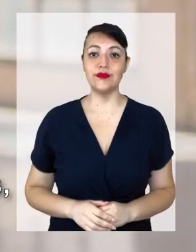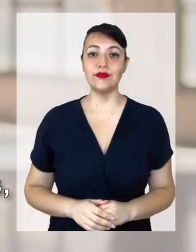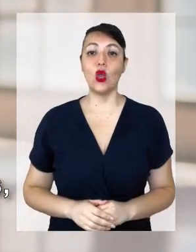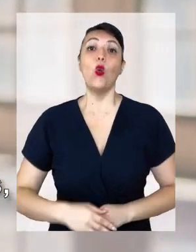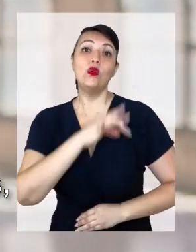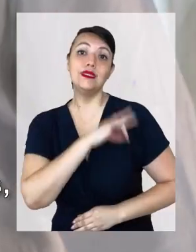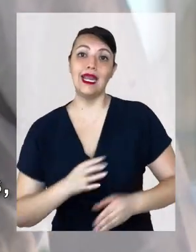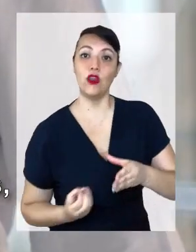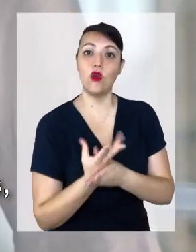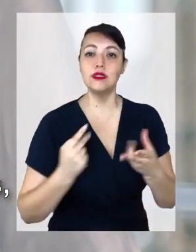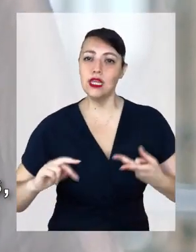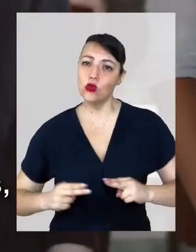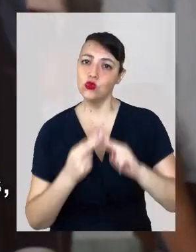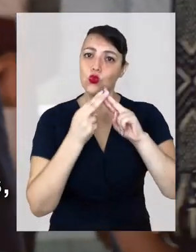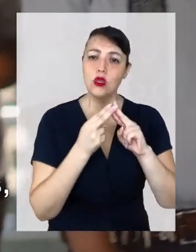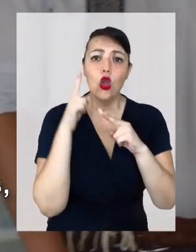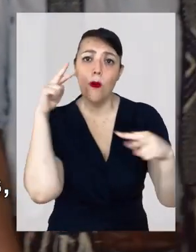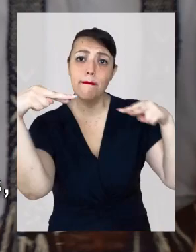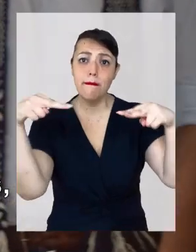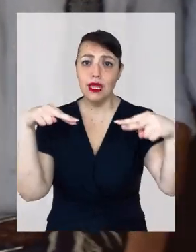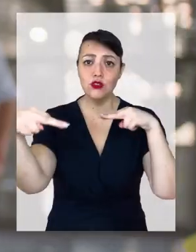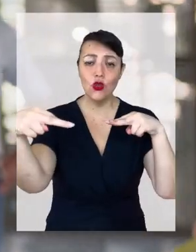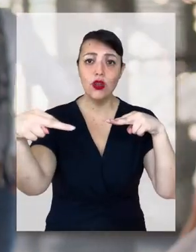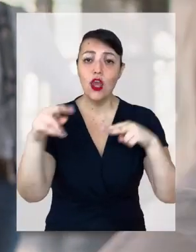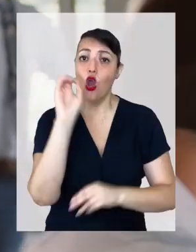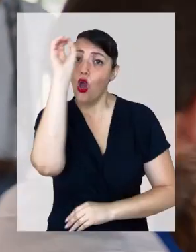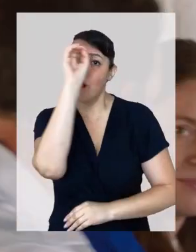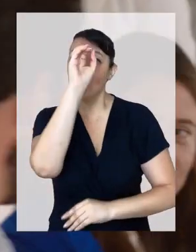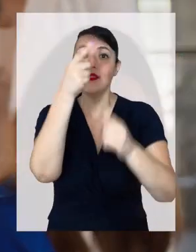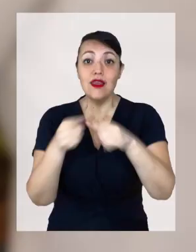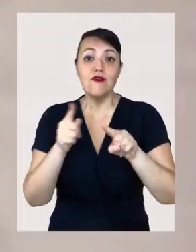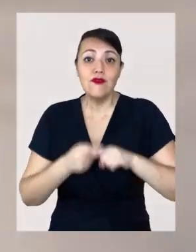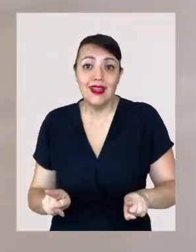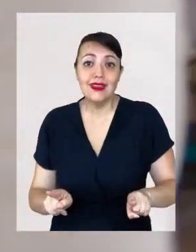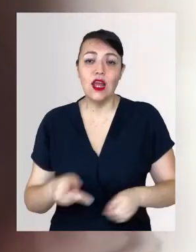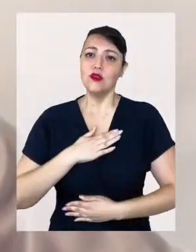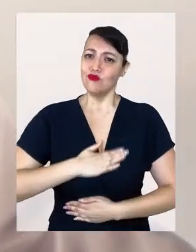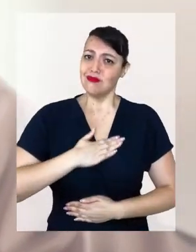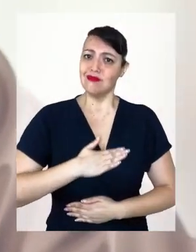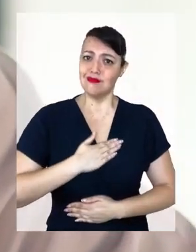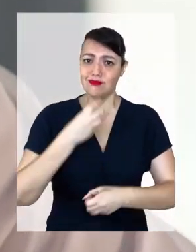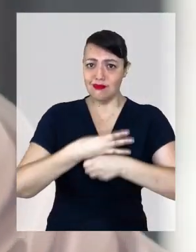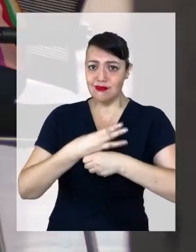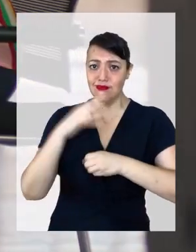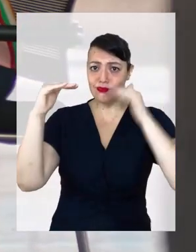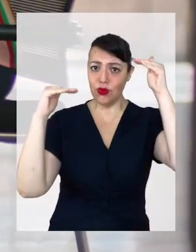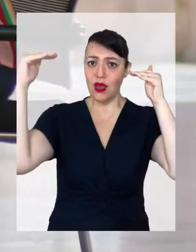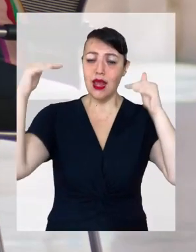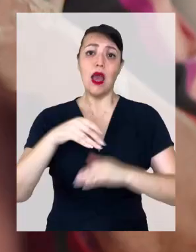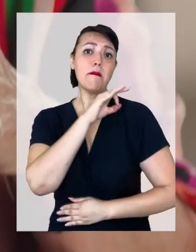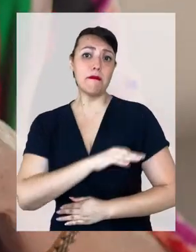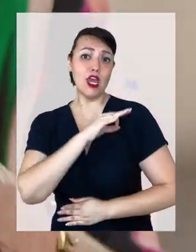Un Chile nuevo se construye con todas nuestras visiones. Todas nuestras opiniones. Lo que queremos para nuestros adultos mayores.